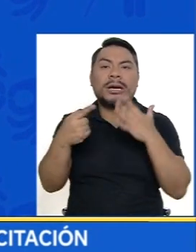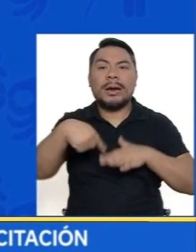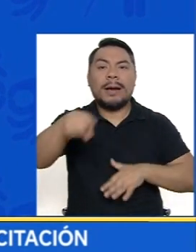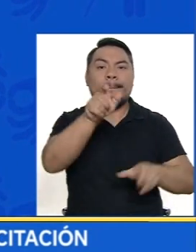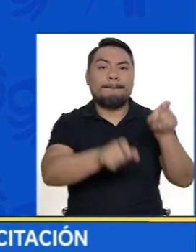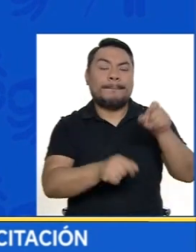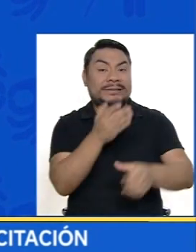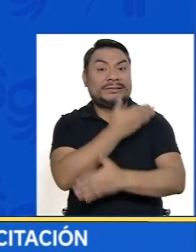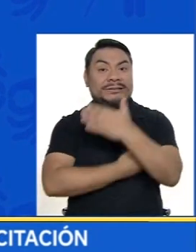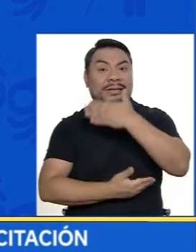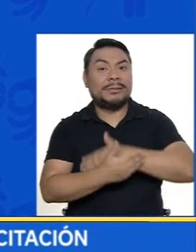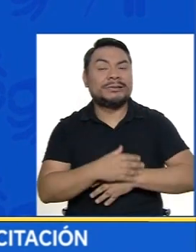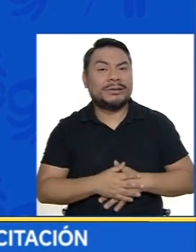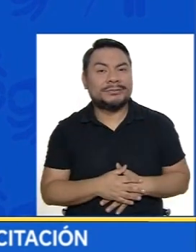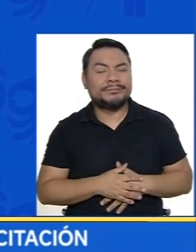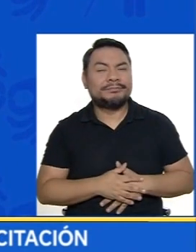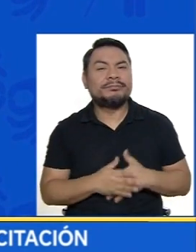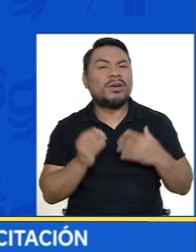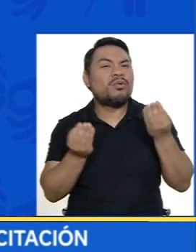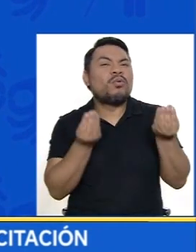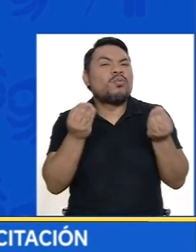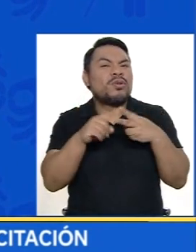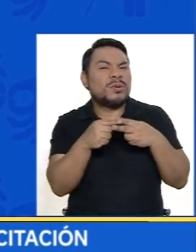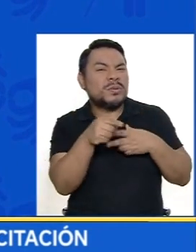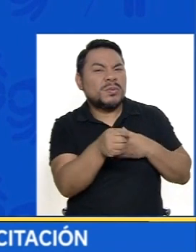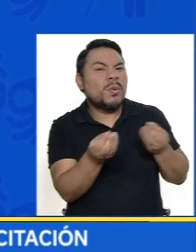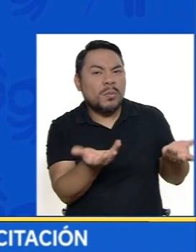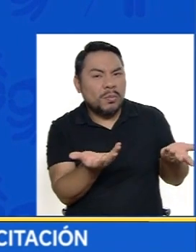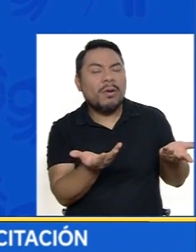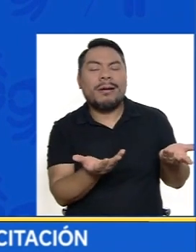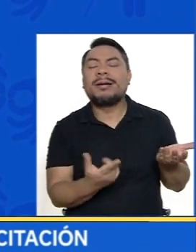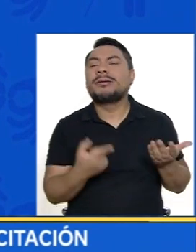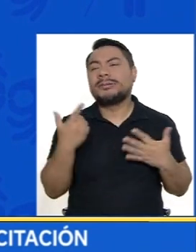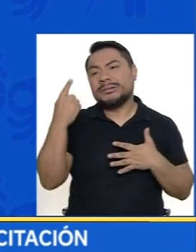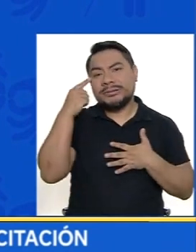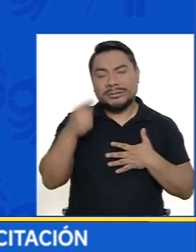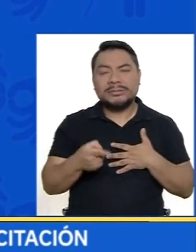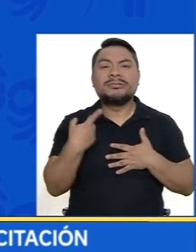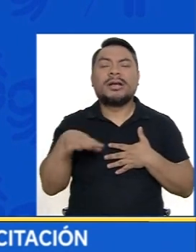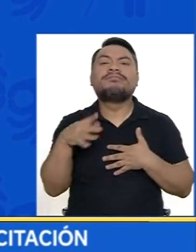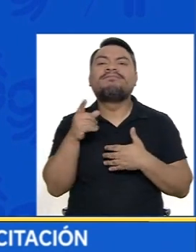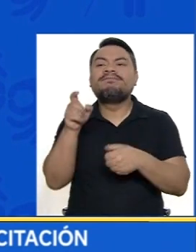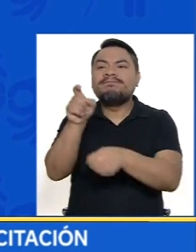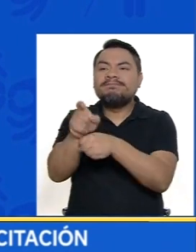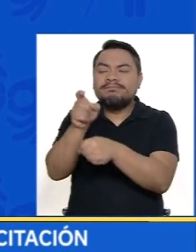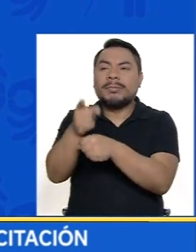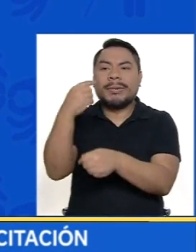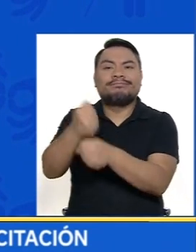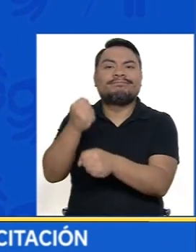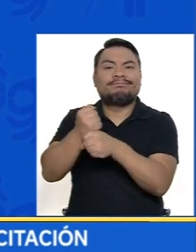técnico productiva A personas con discapacidad Como inició Con opciones ocupacionales